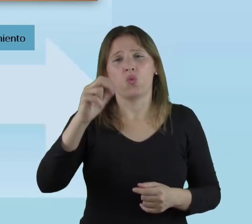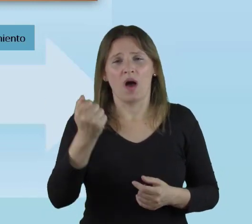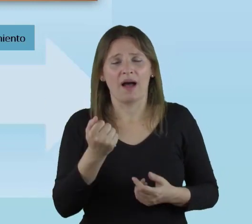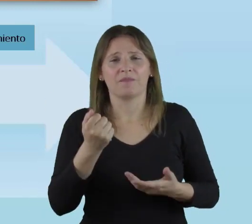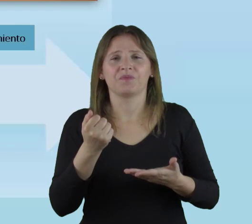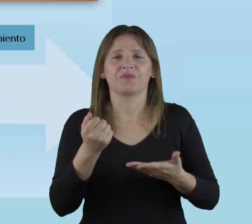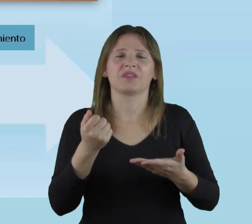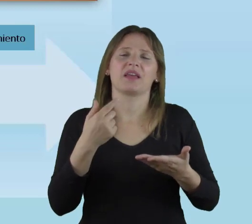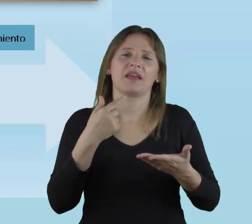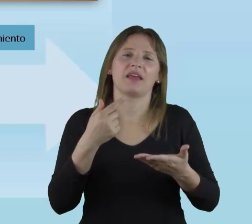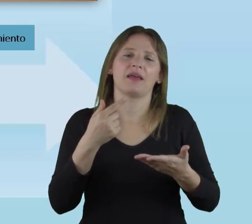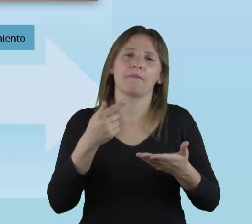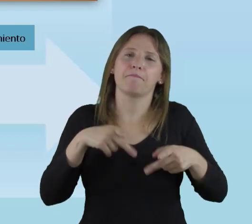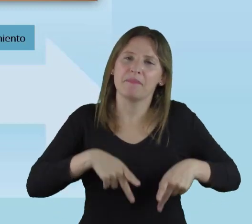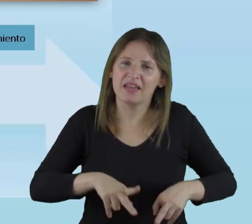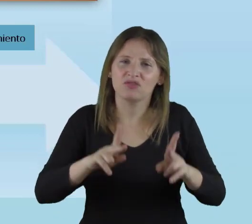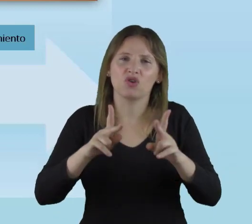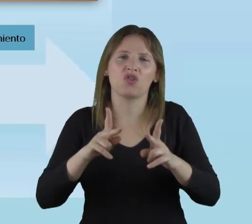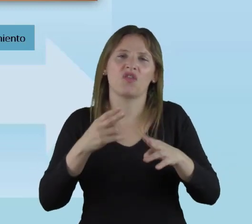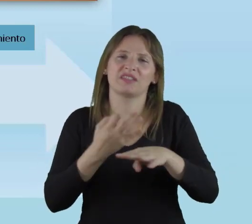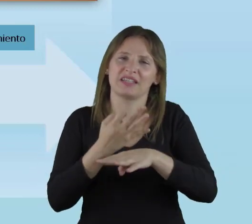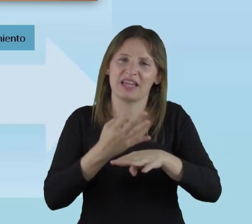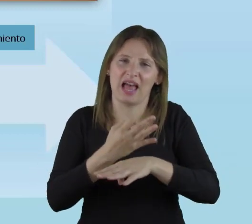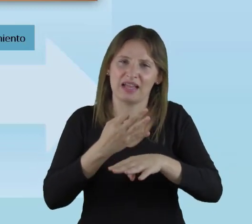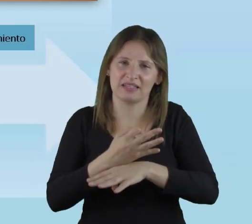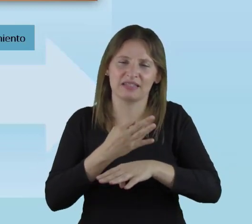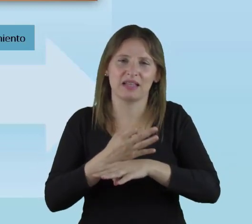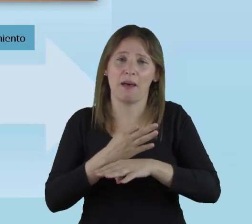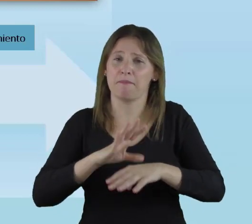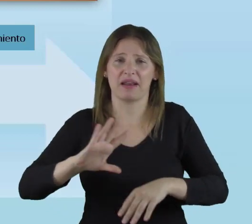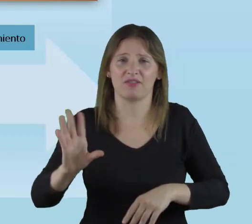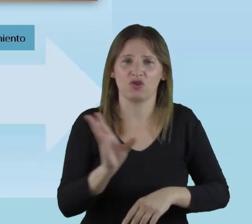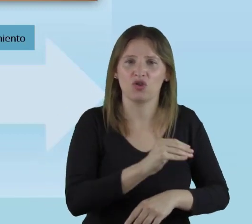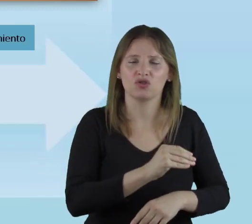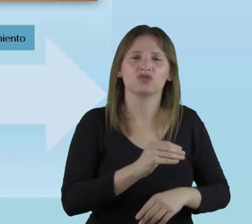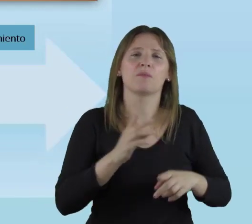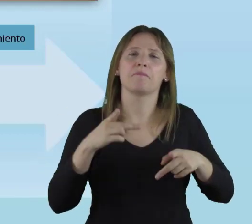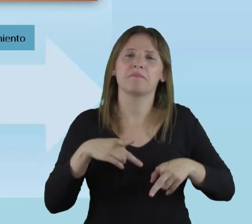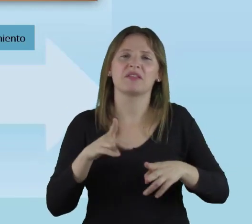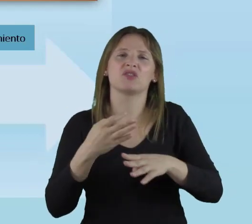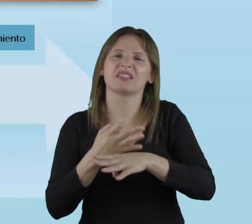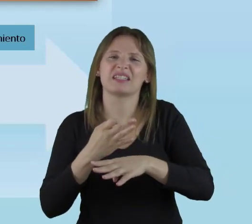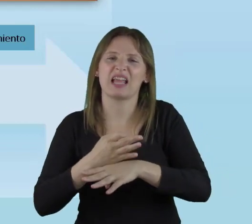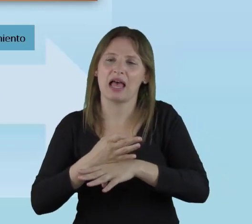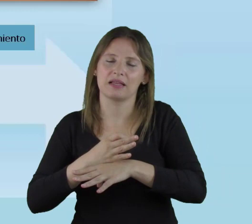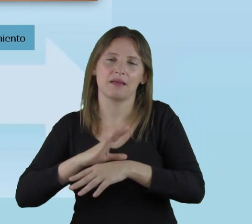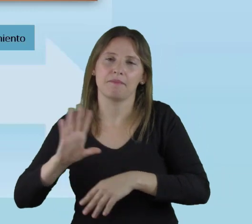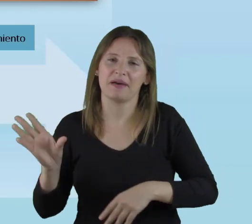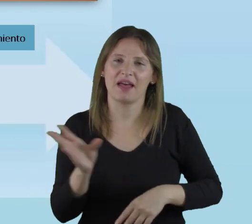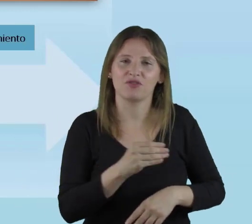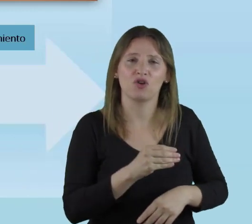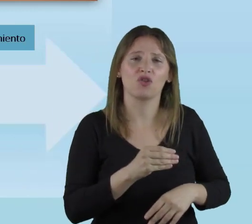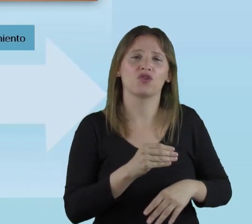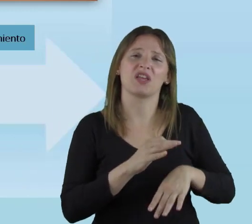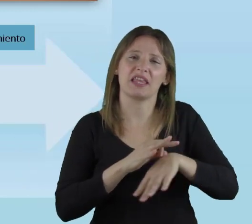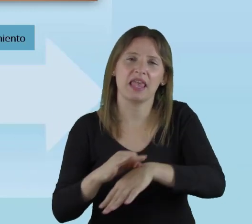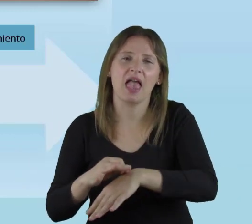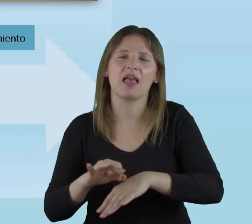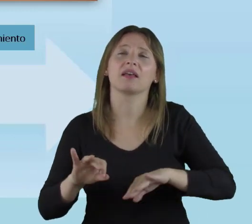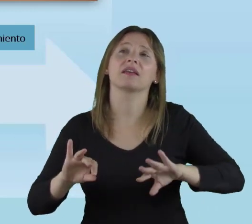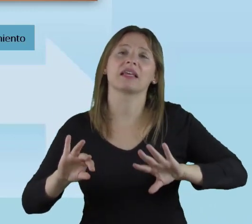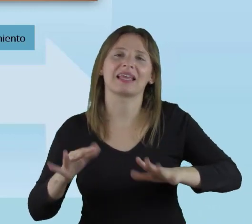el diseño universal del aprendizaje. Ya sabemos que el diseño universal del aprendizaje